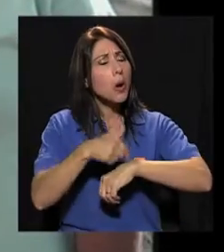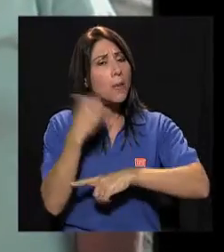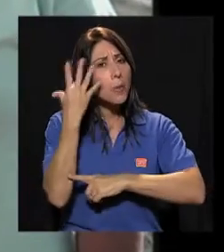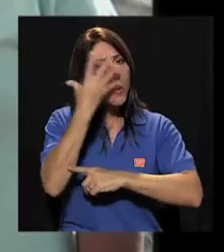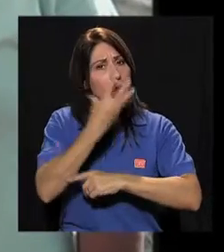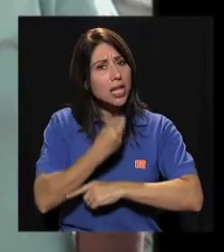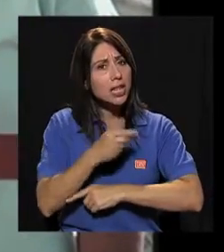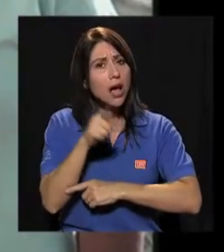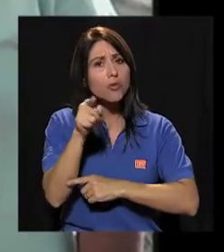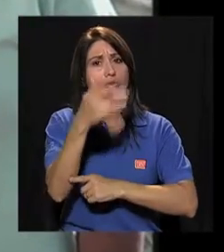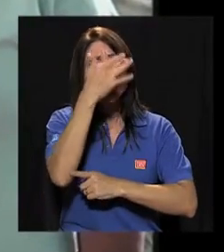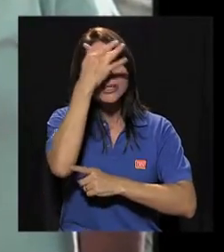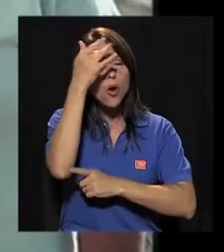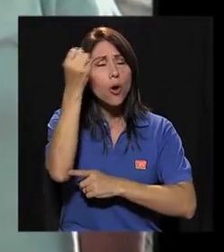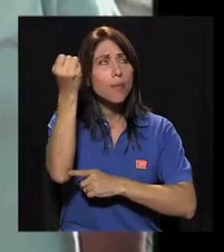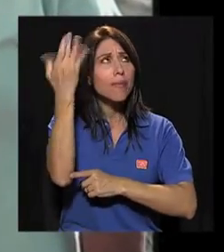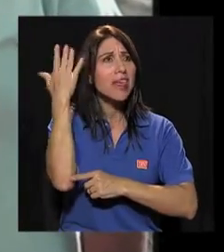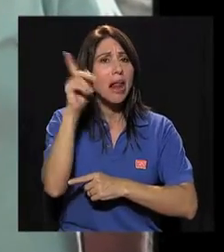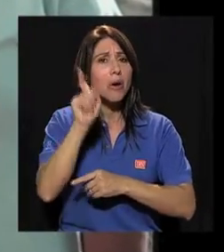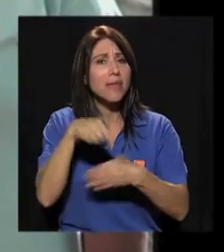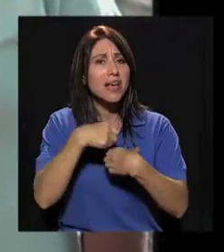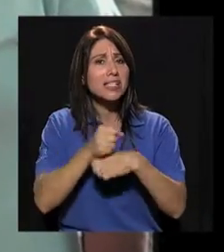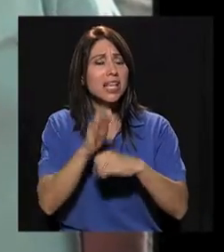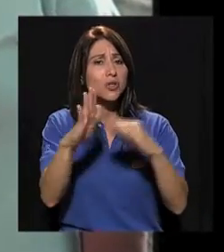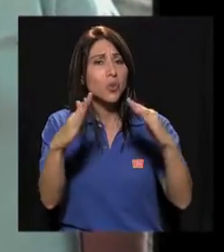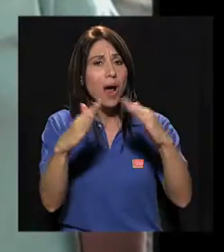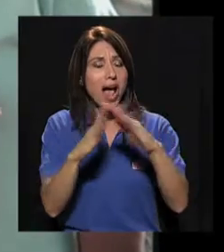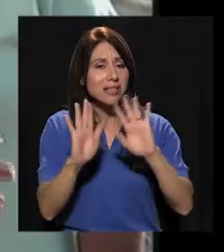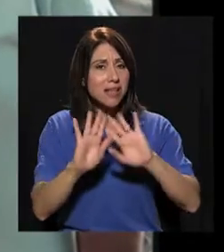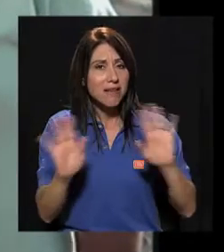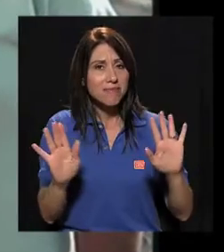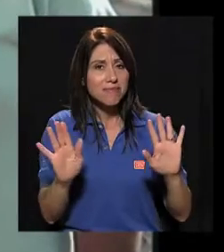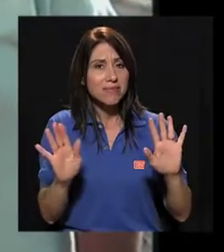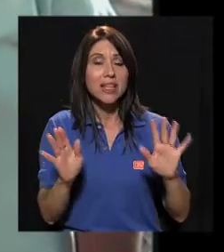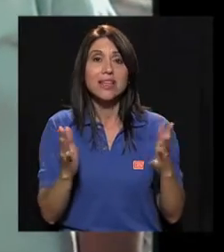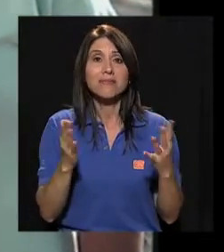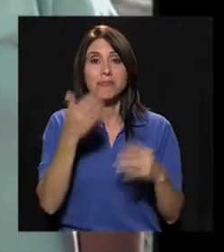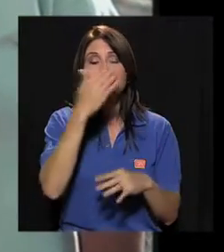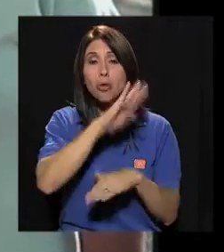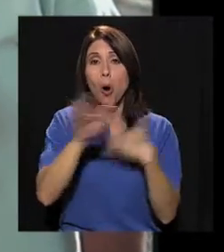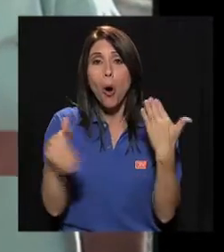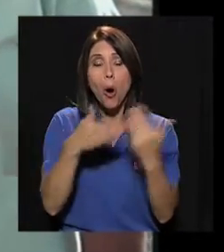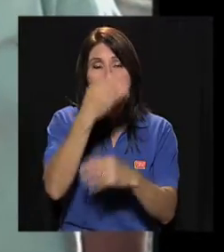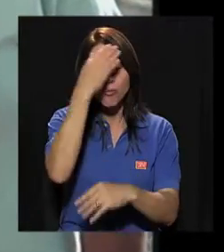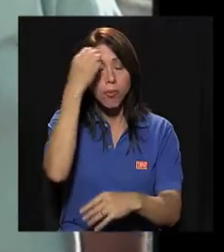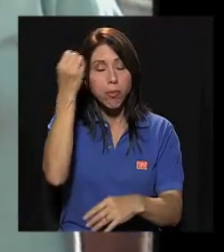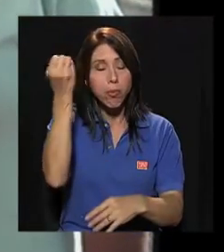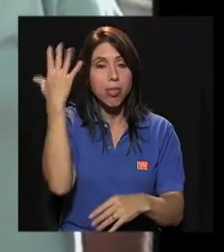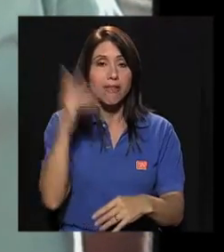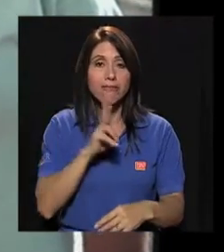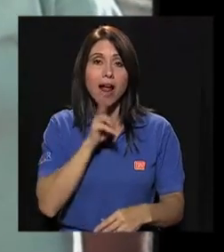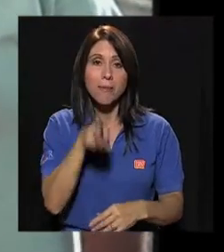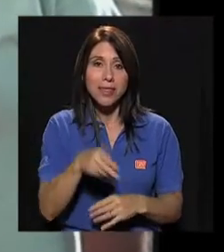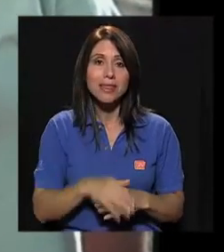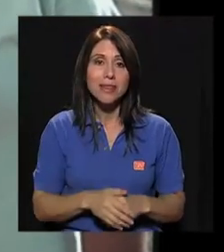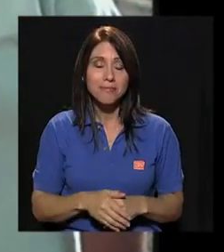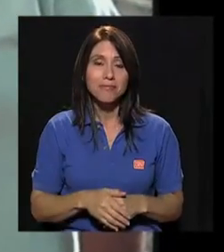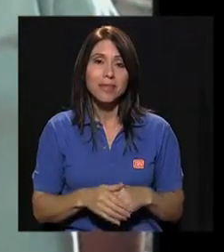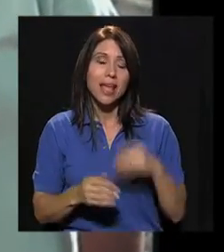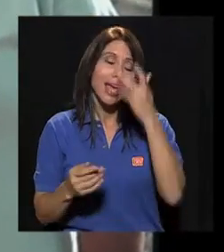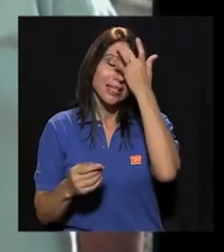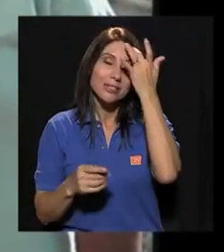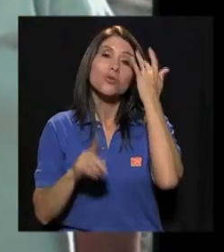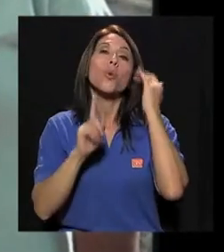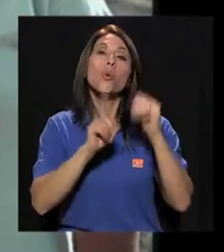una hora muy bonita. Usted se olvida de lo que hay que llegar a hacer a la casa y todo. Se le olvida a uno todo,